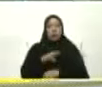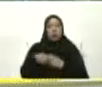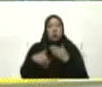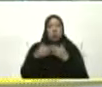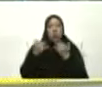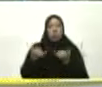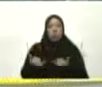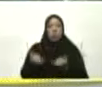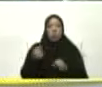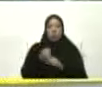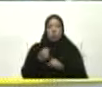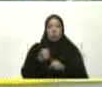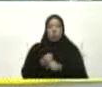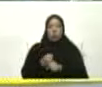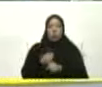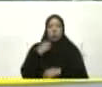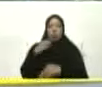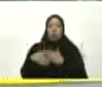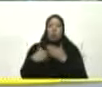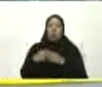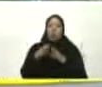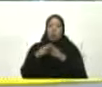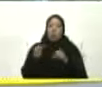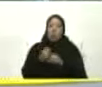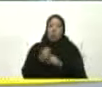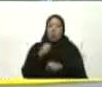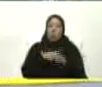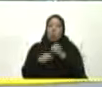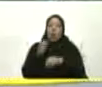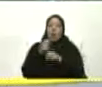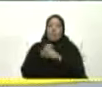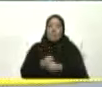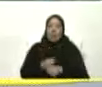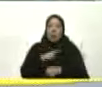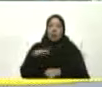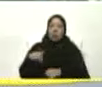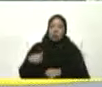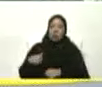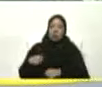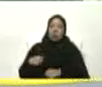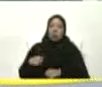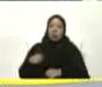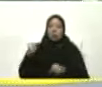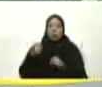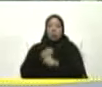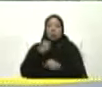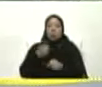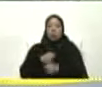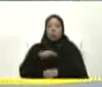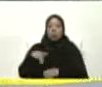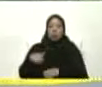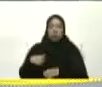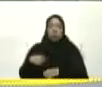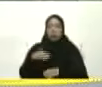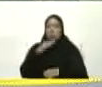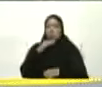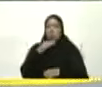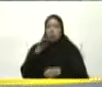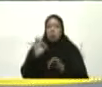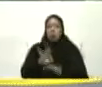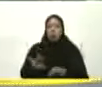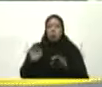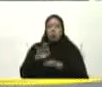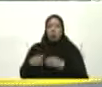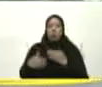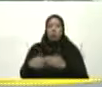tanto No se culmine Todo lo que estamos Esperando De ustedes No se retiren No nos molestan Para nada